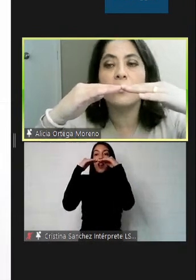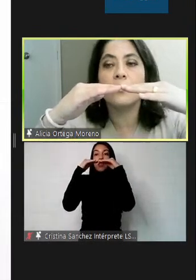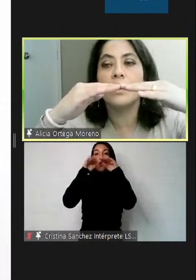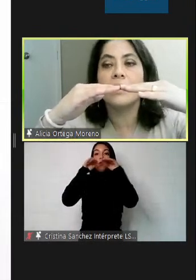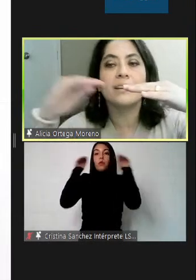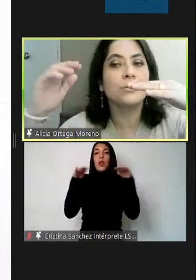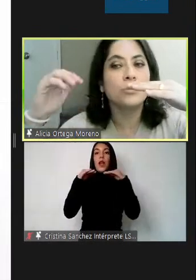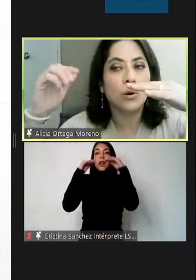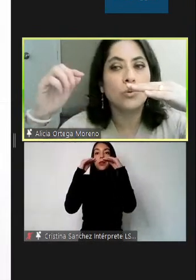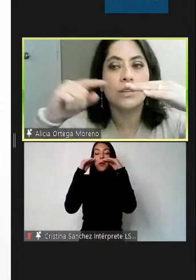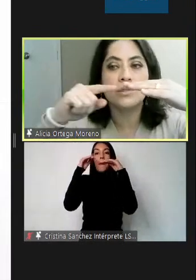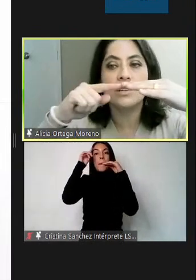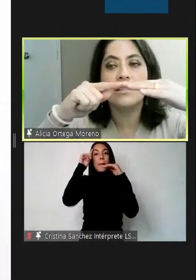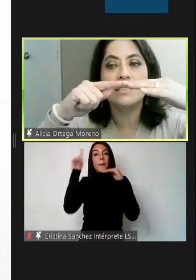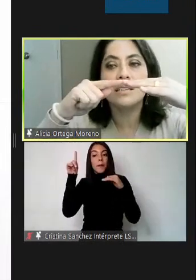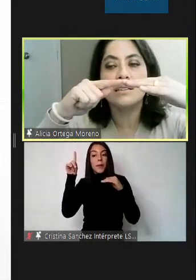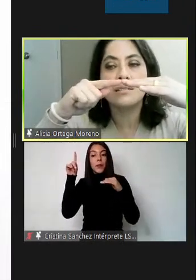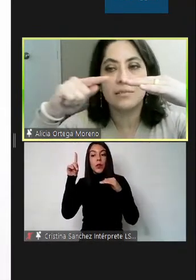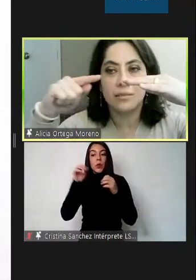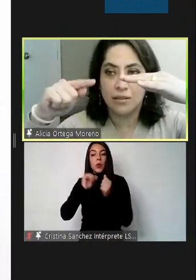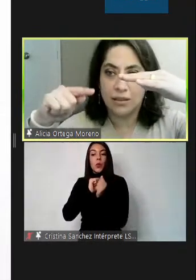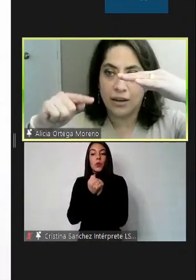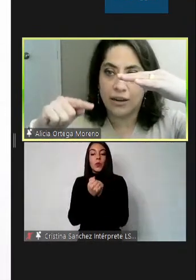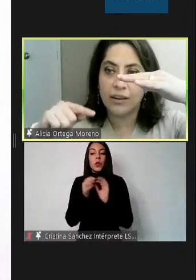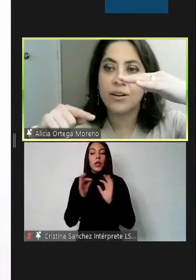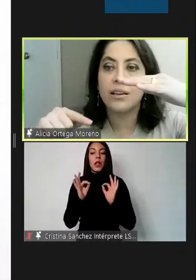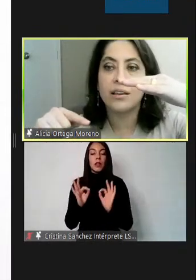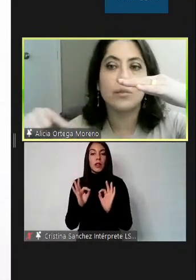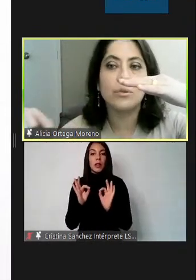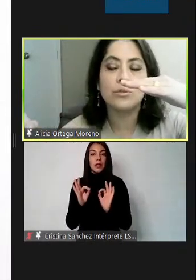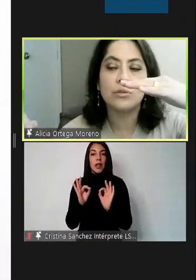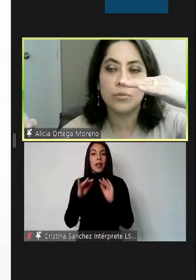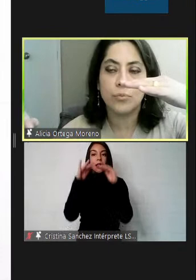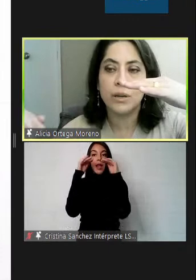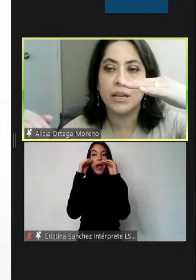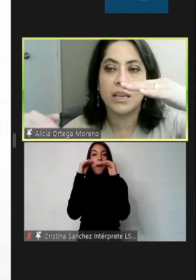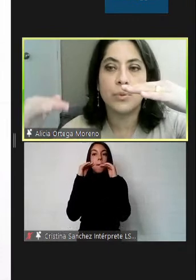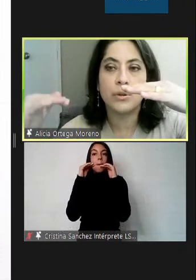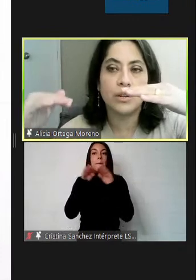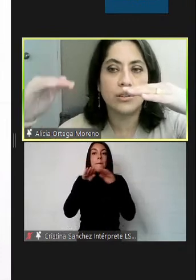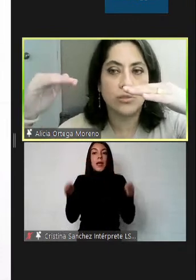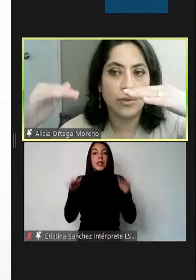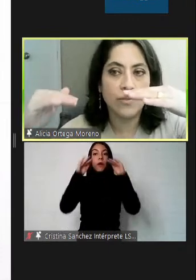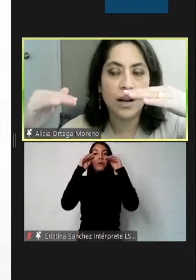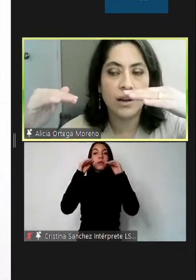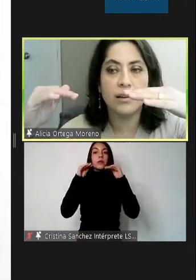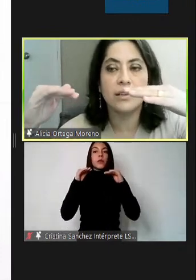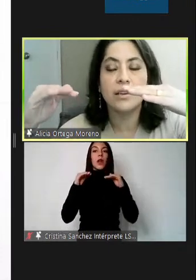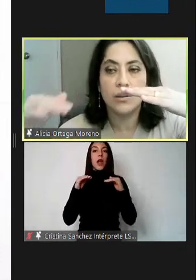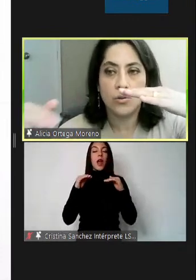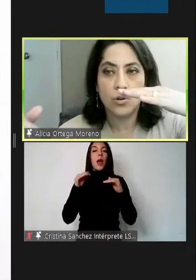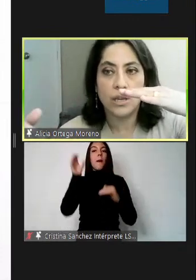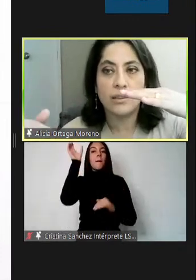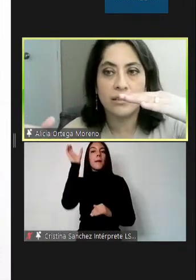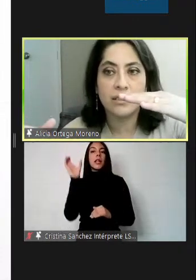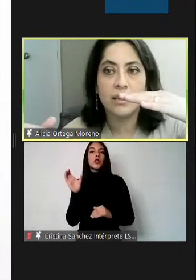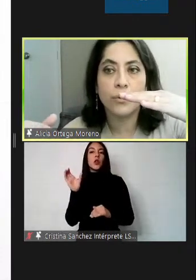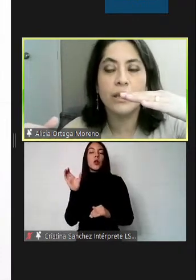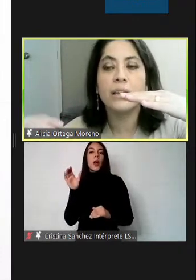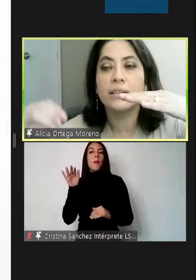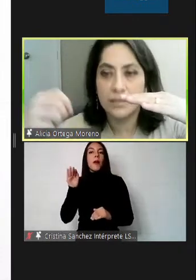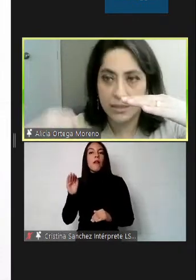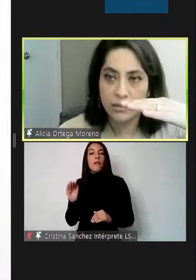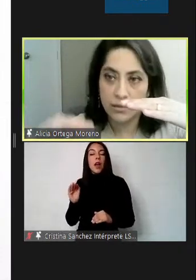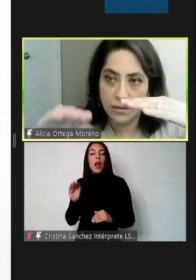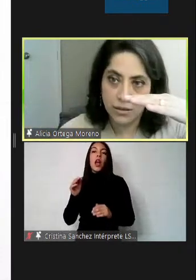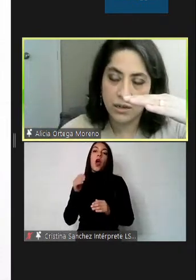pero un ajuste razonable sería rebajes del mesón para aquellas personas que son más bajas o que andan en